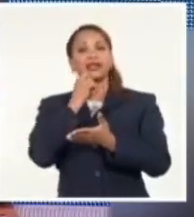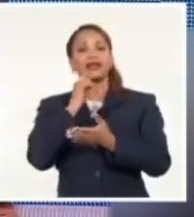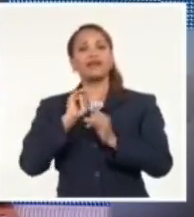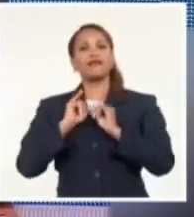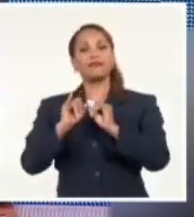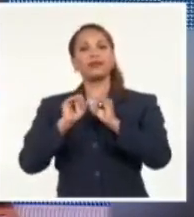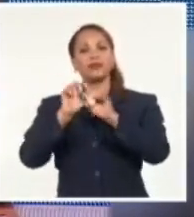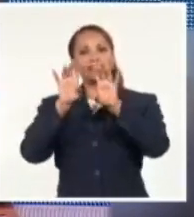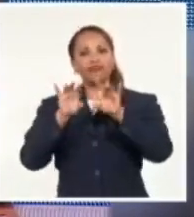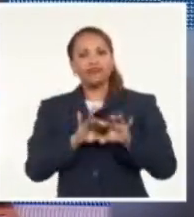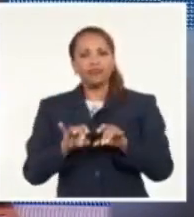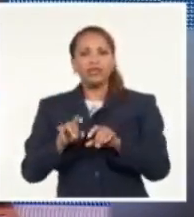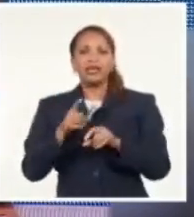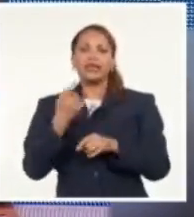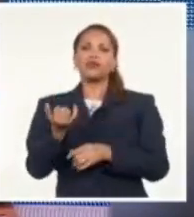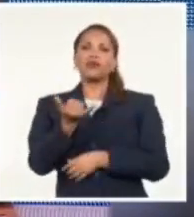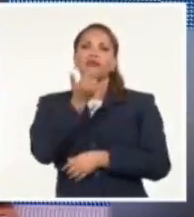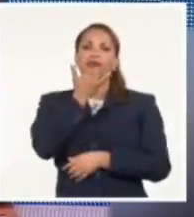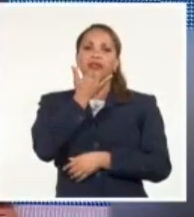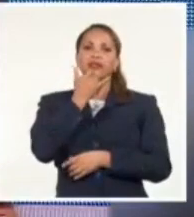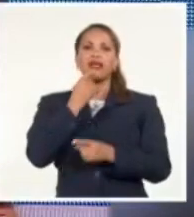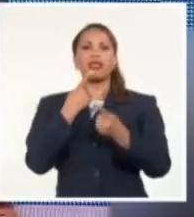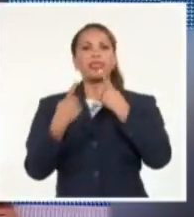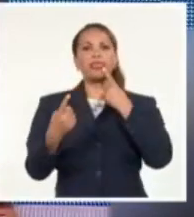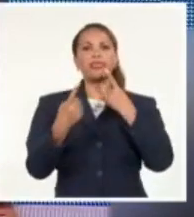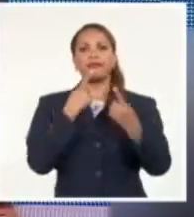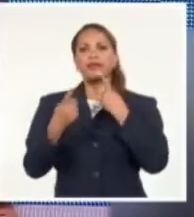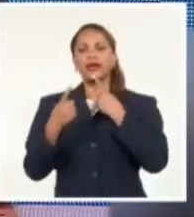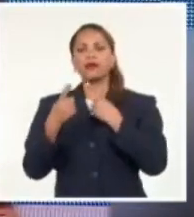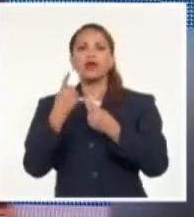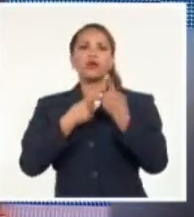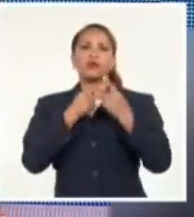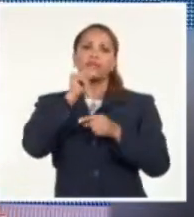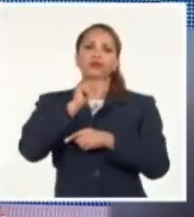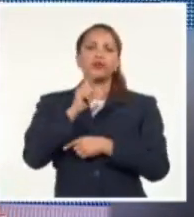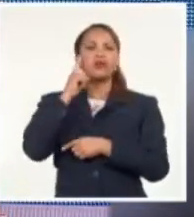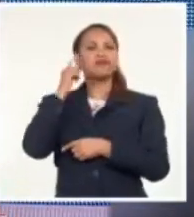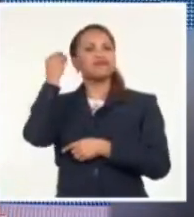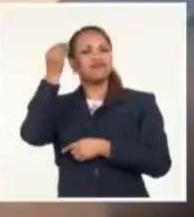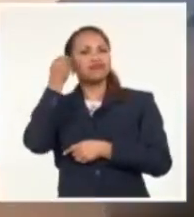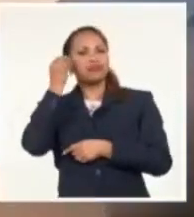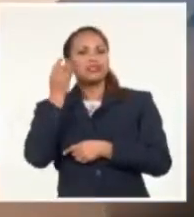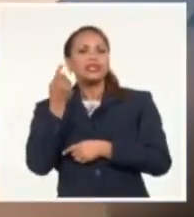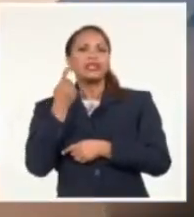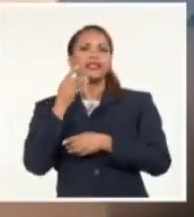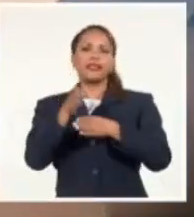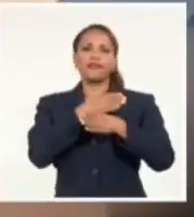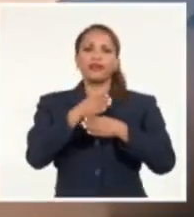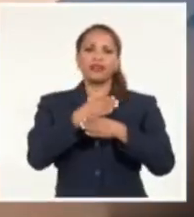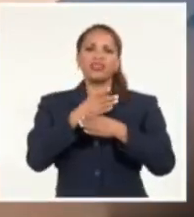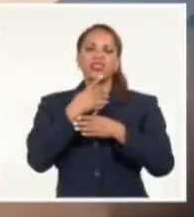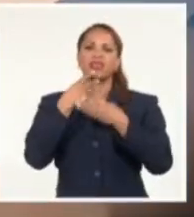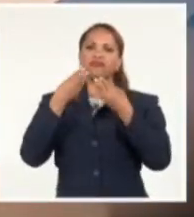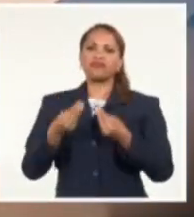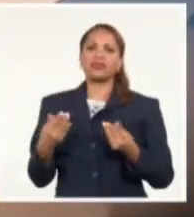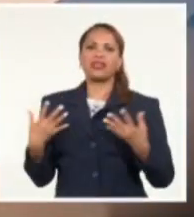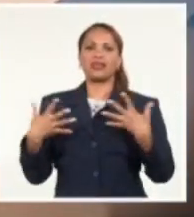dificultan el diálogo entre quienes pensamos diferente y debilitan la convivencia democrática.